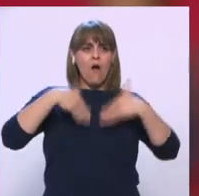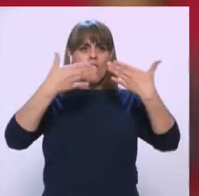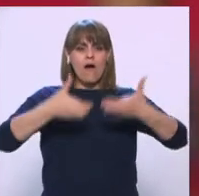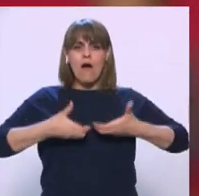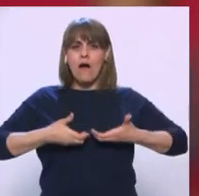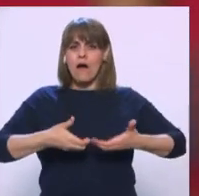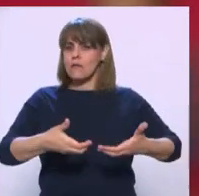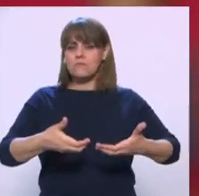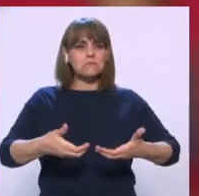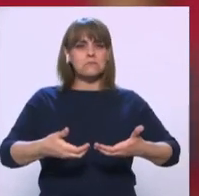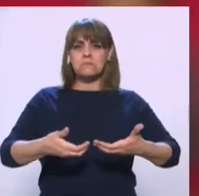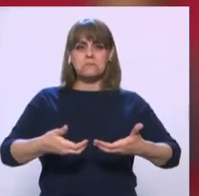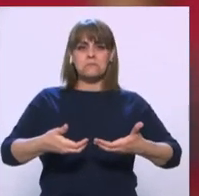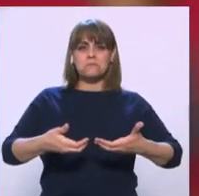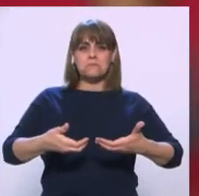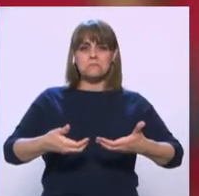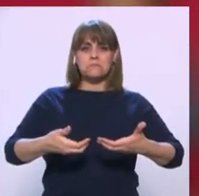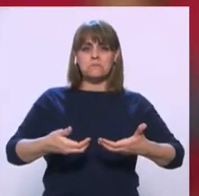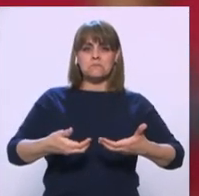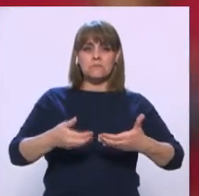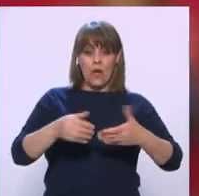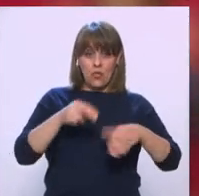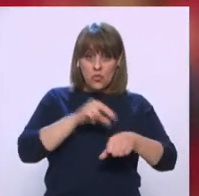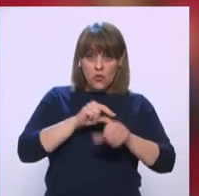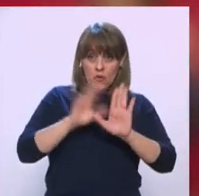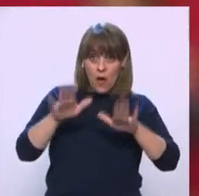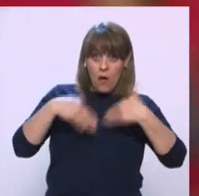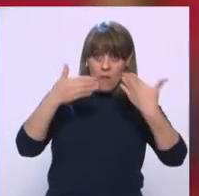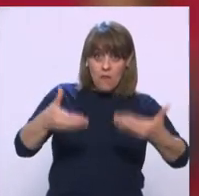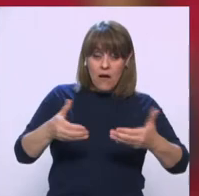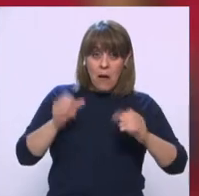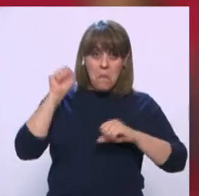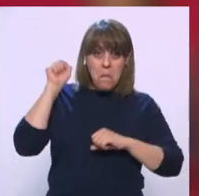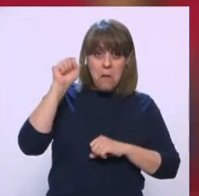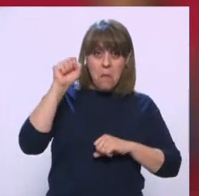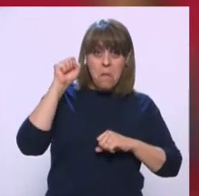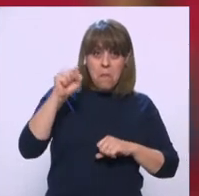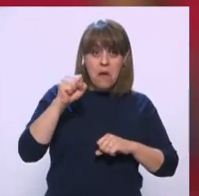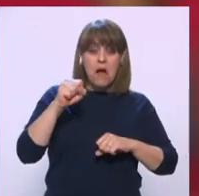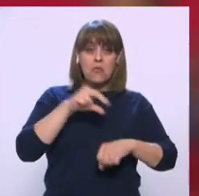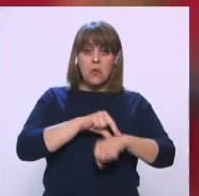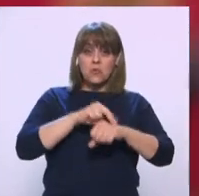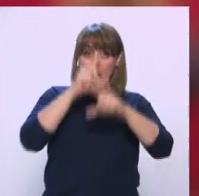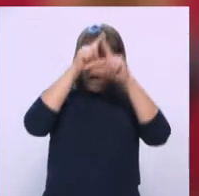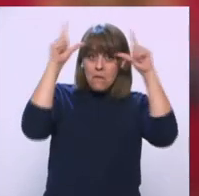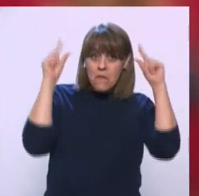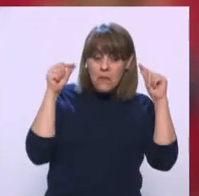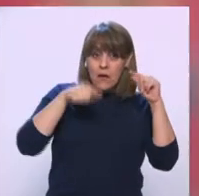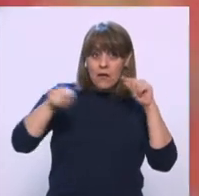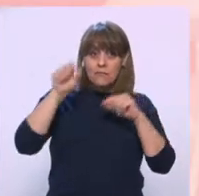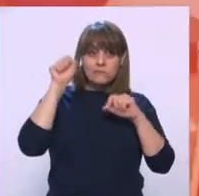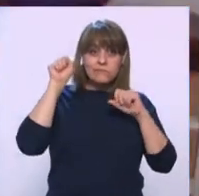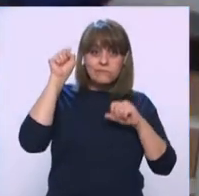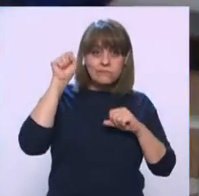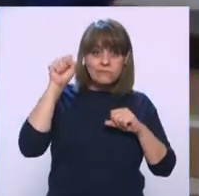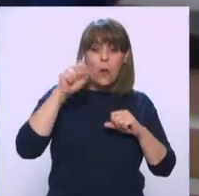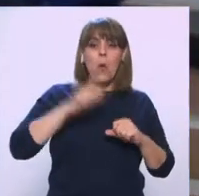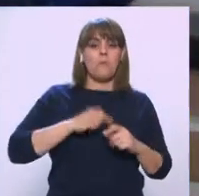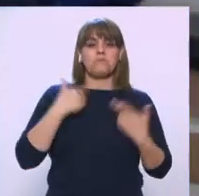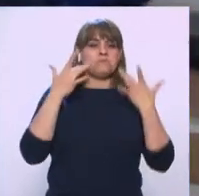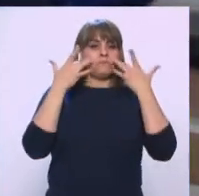de médicos, de enfermeras. No hay paros